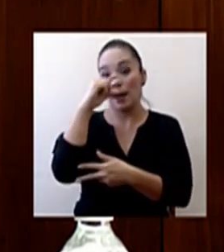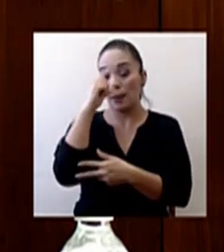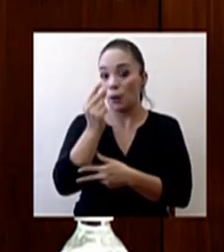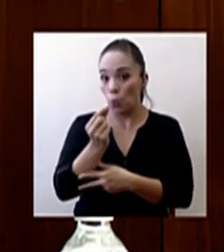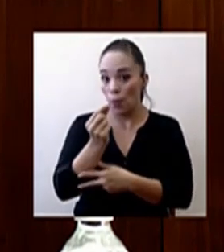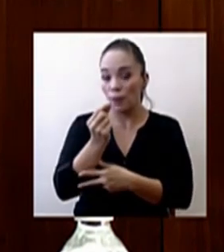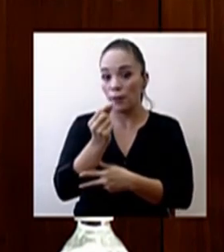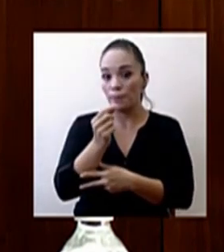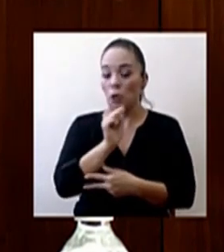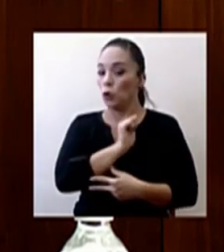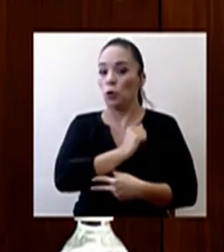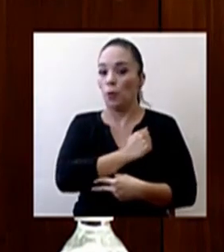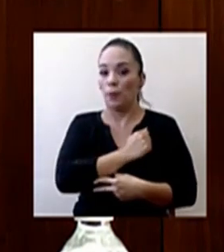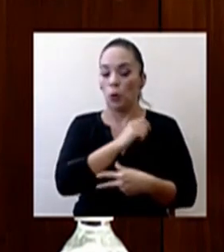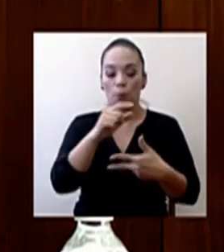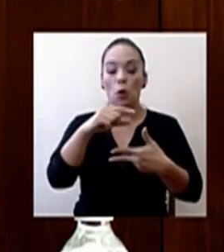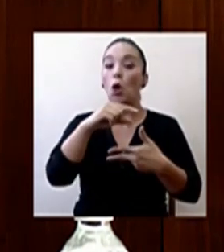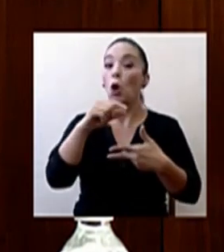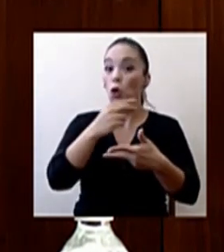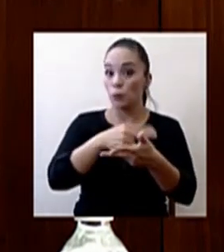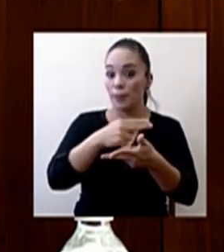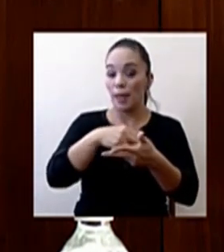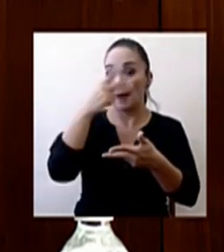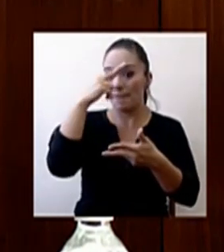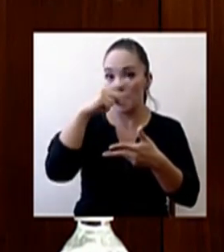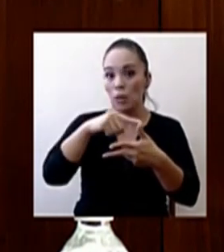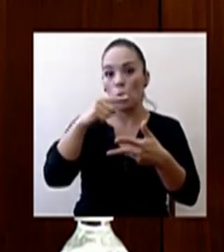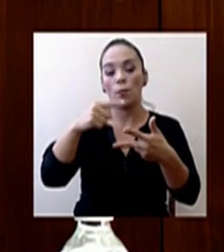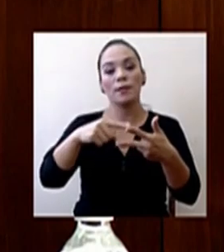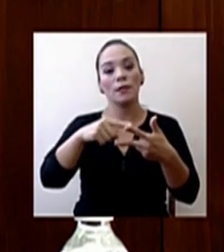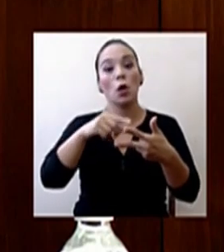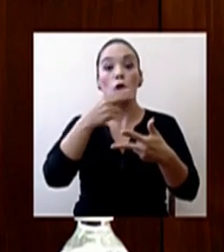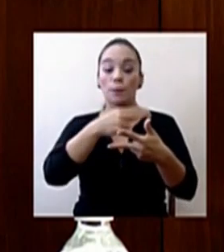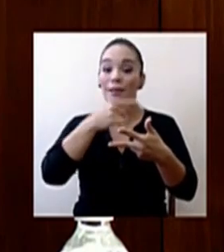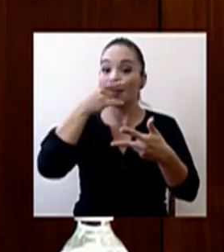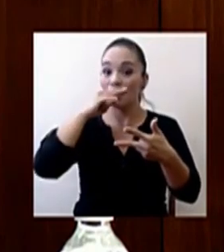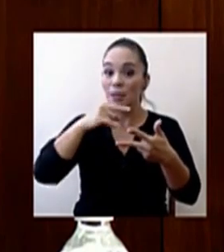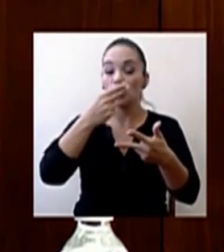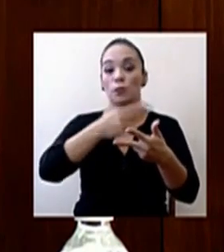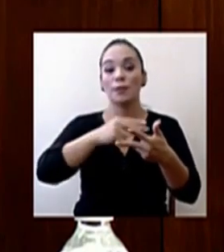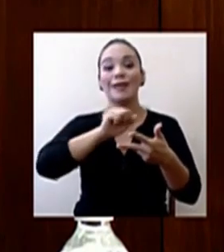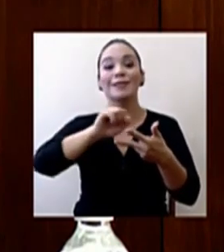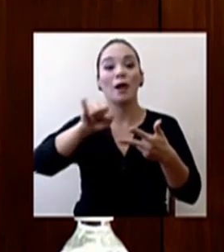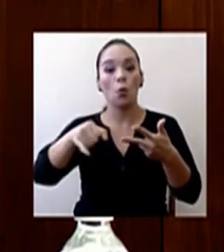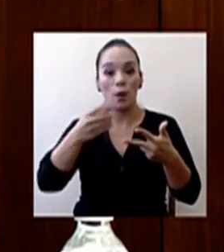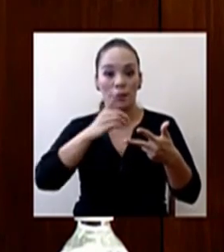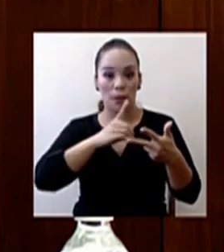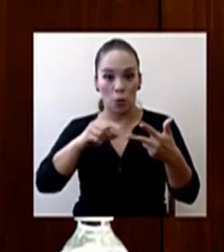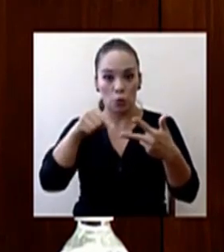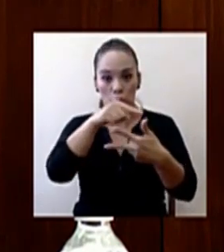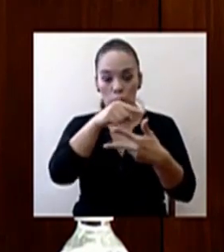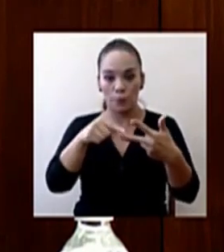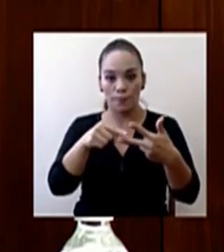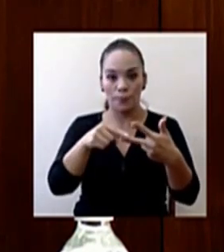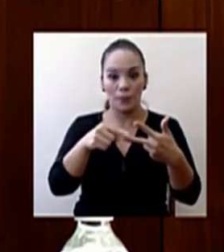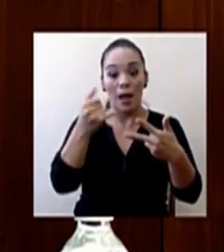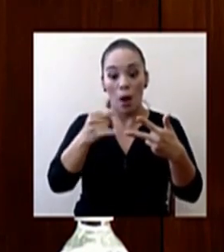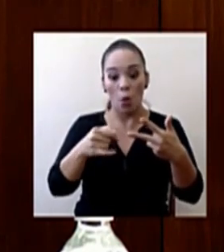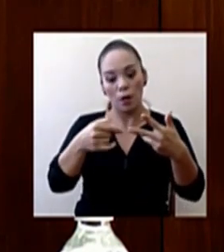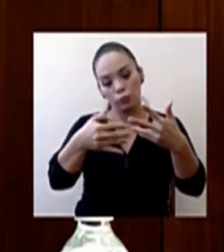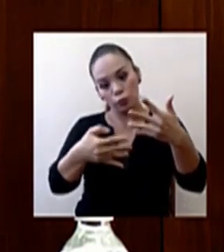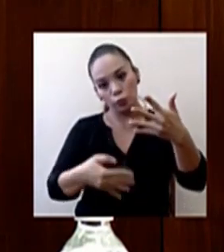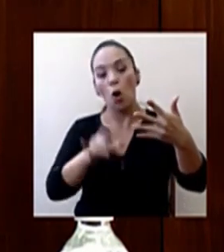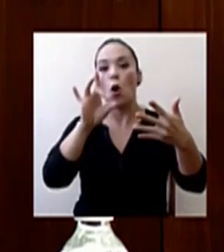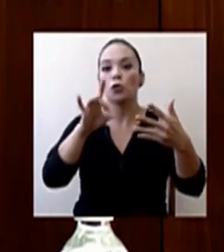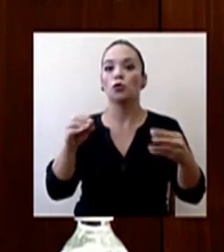Guardia, perdón, el México, el de niños y el San Juan de Dios y ahora ya se está ampliando a ocho centros de